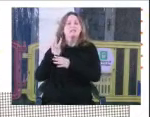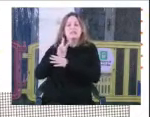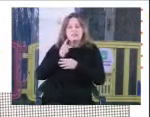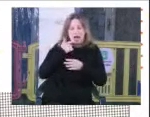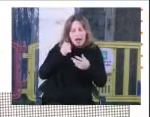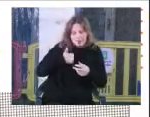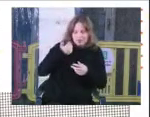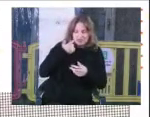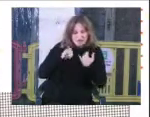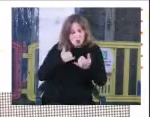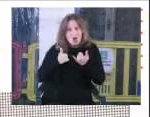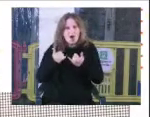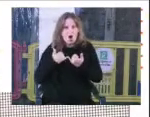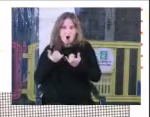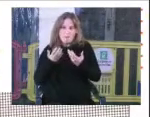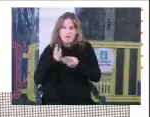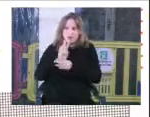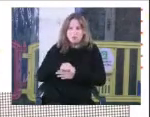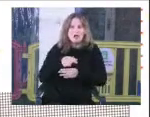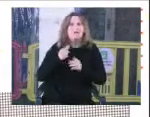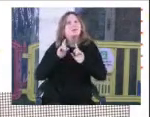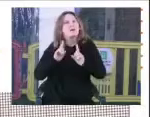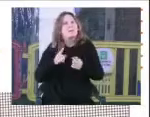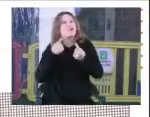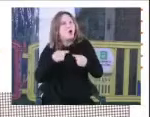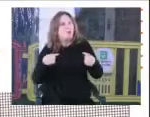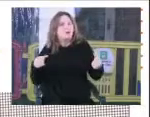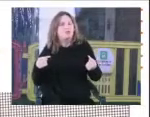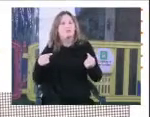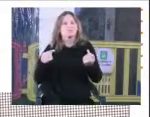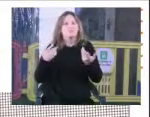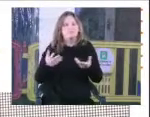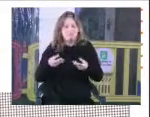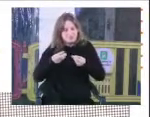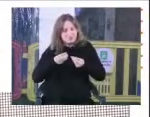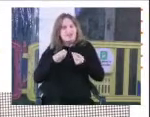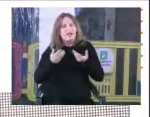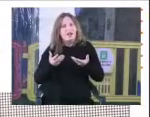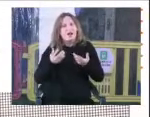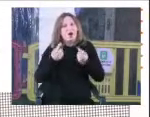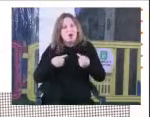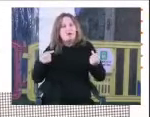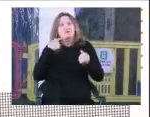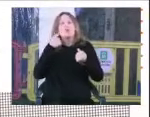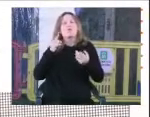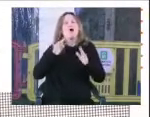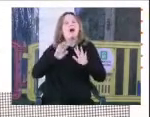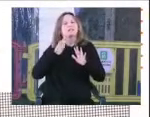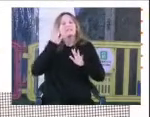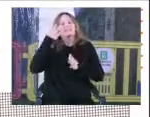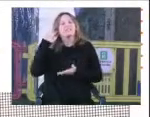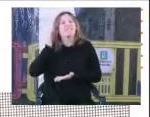ellos o usarlos. También eran uno de los objetos que usaba el terrorismo de Estado